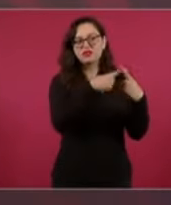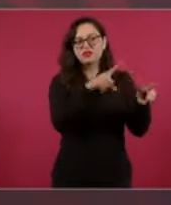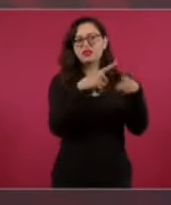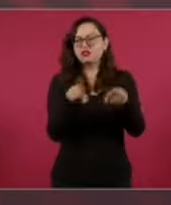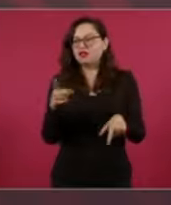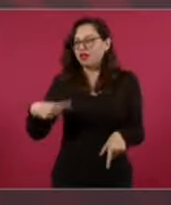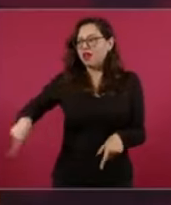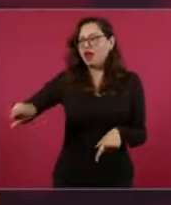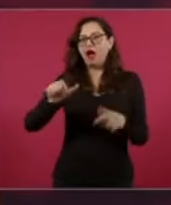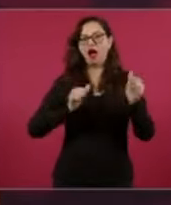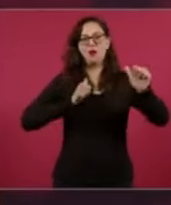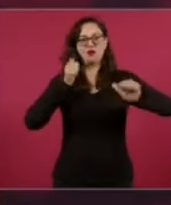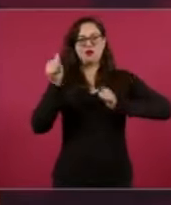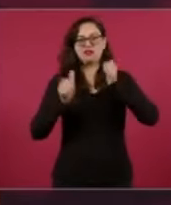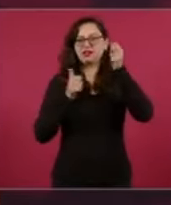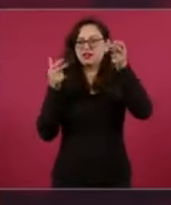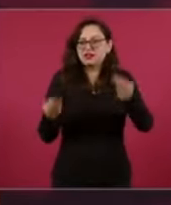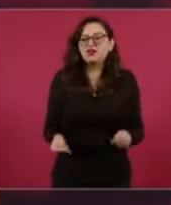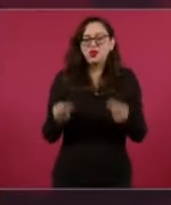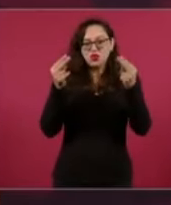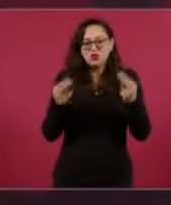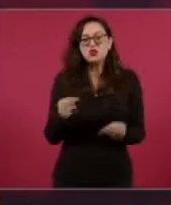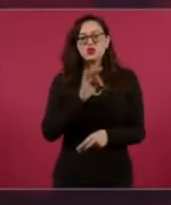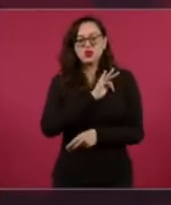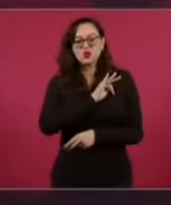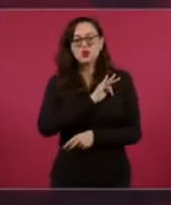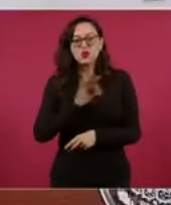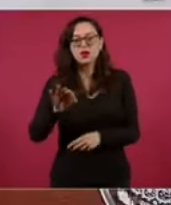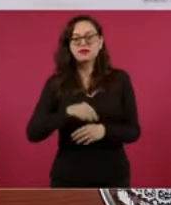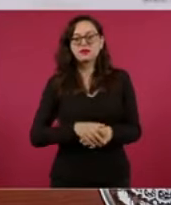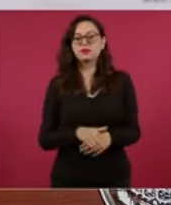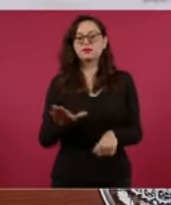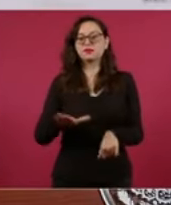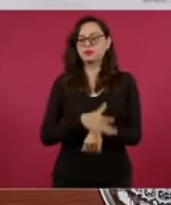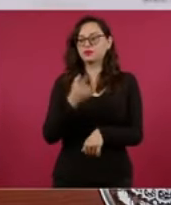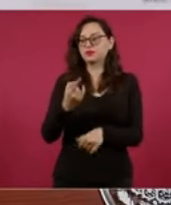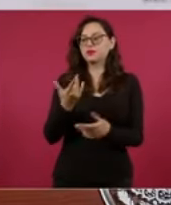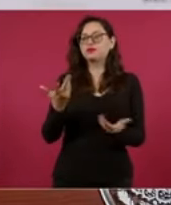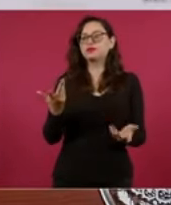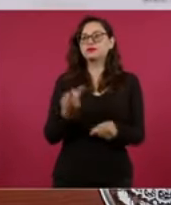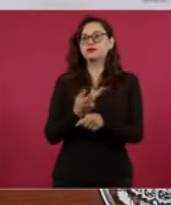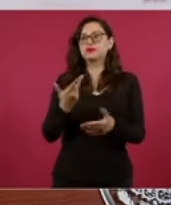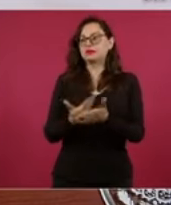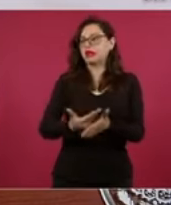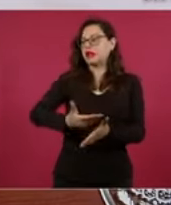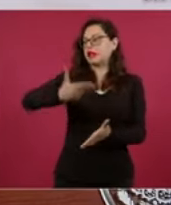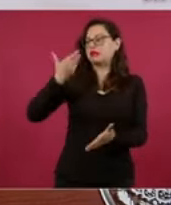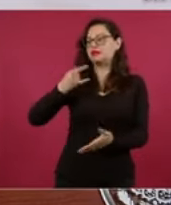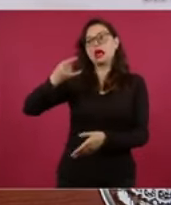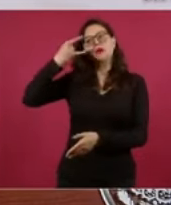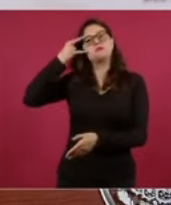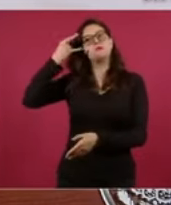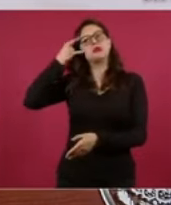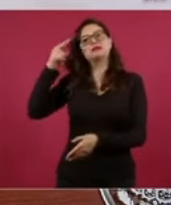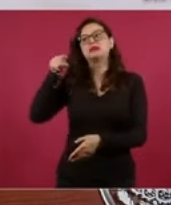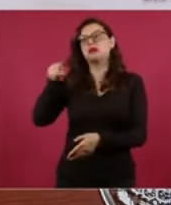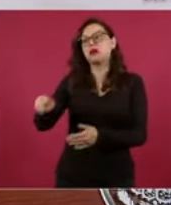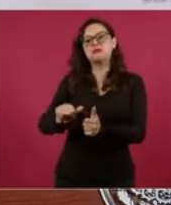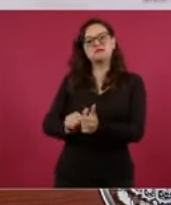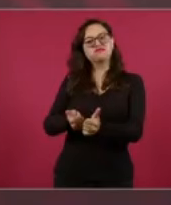Una gran injusticia el caso de Campeche, porque cuando menos